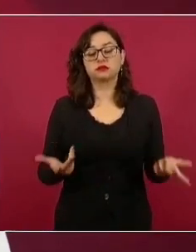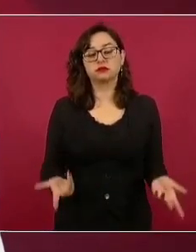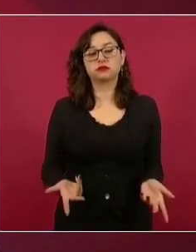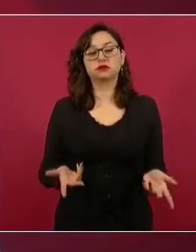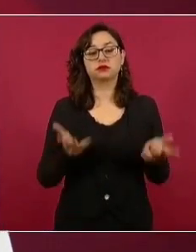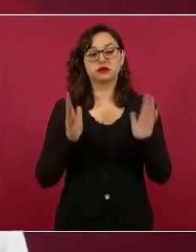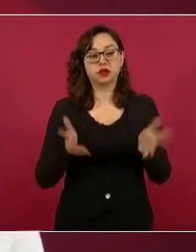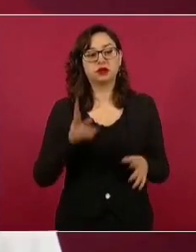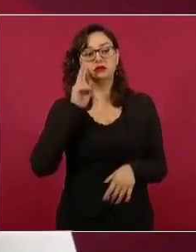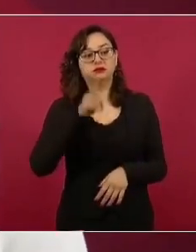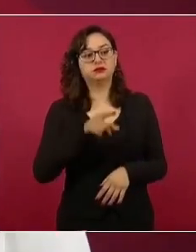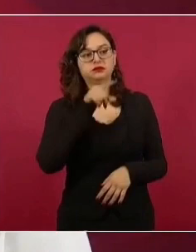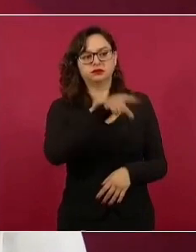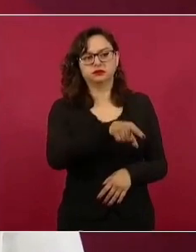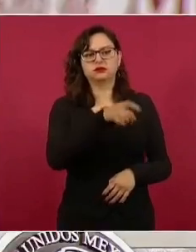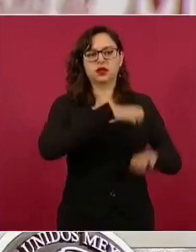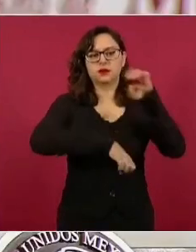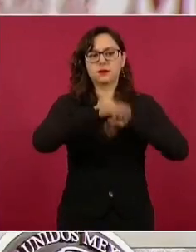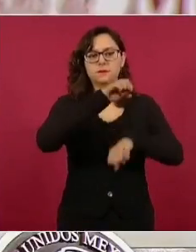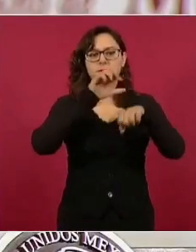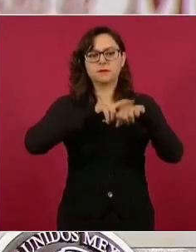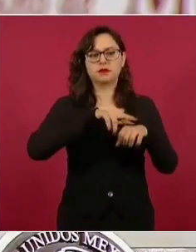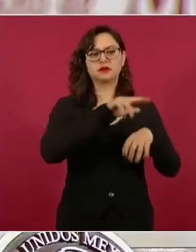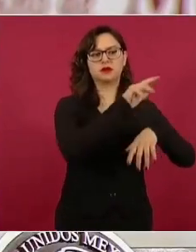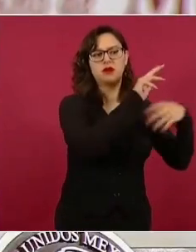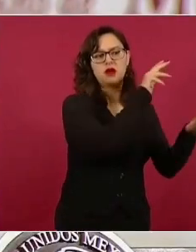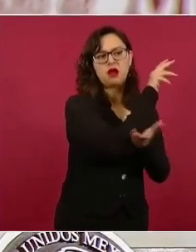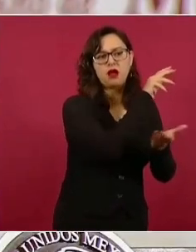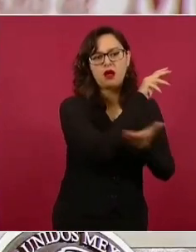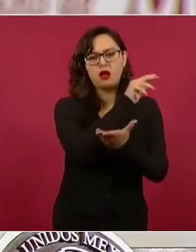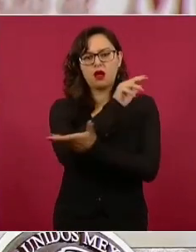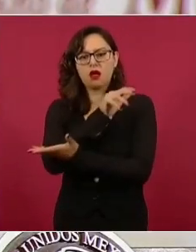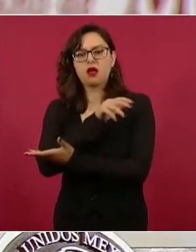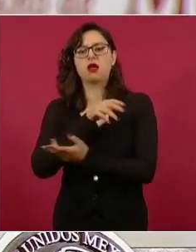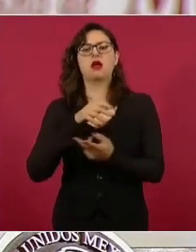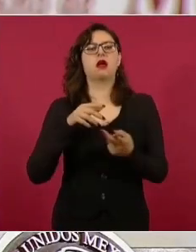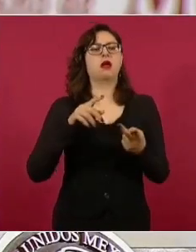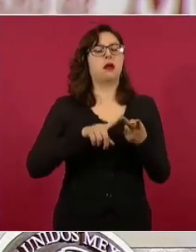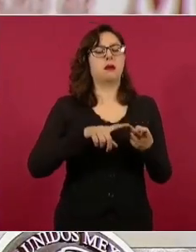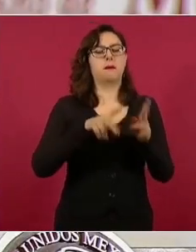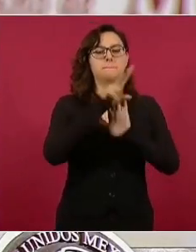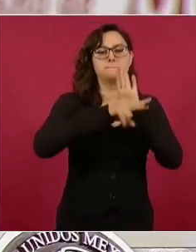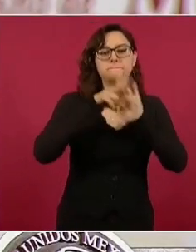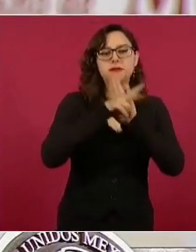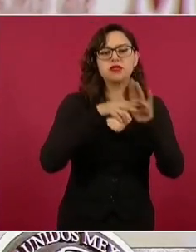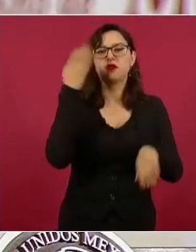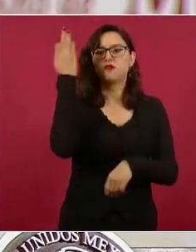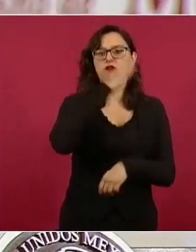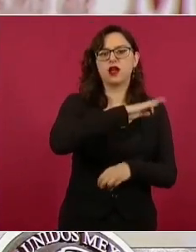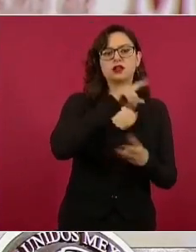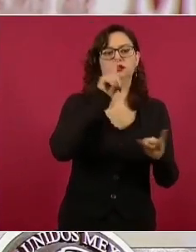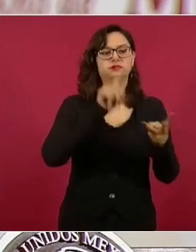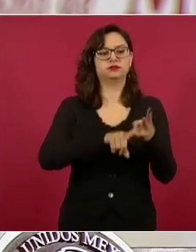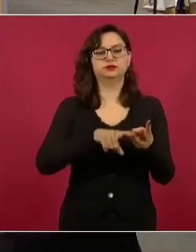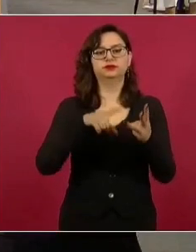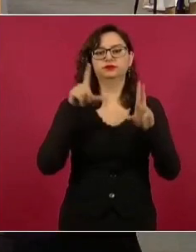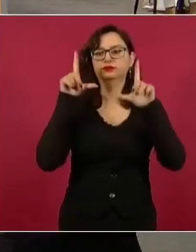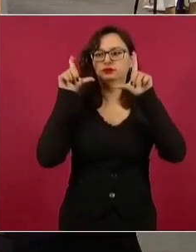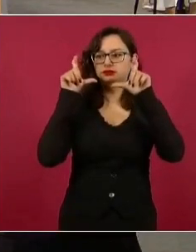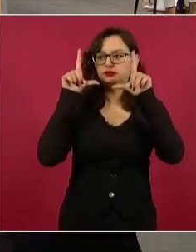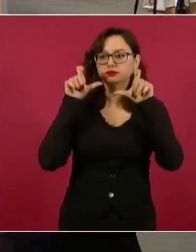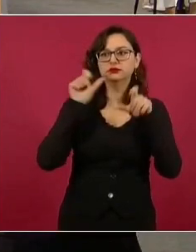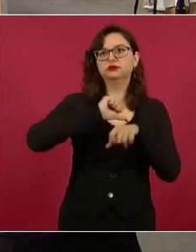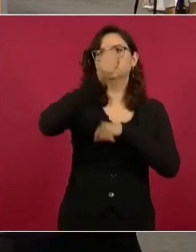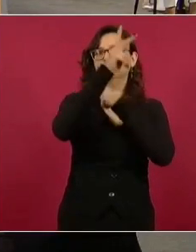y las imágenes acá de Google, de otros países. También han utilizado fotos de jaguares